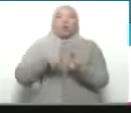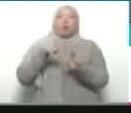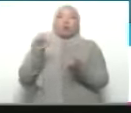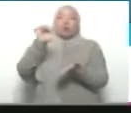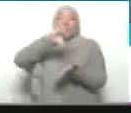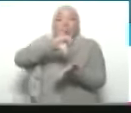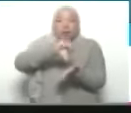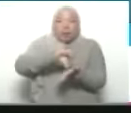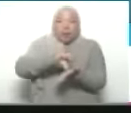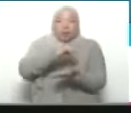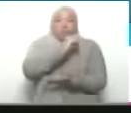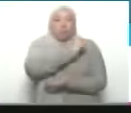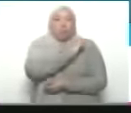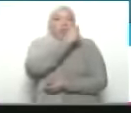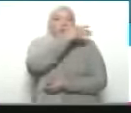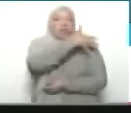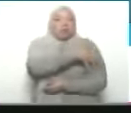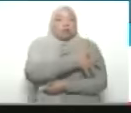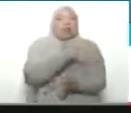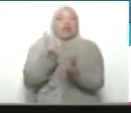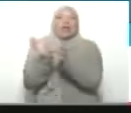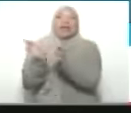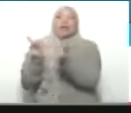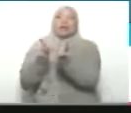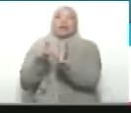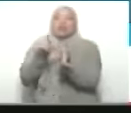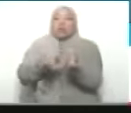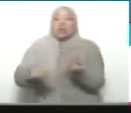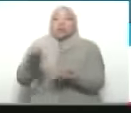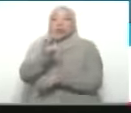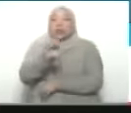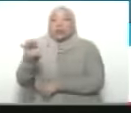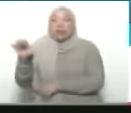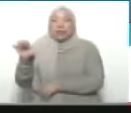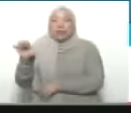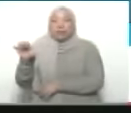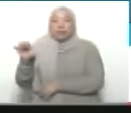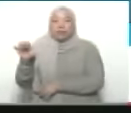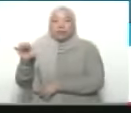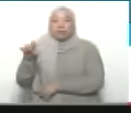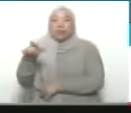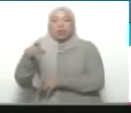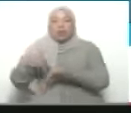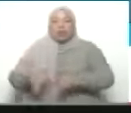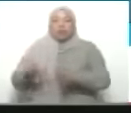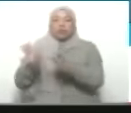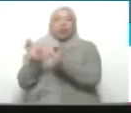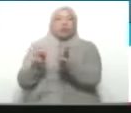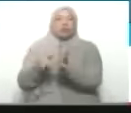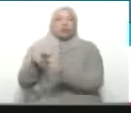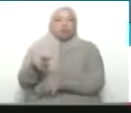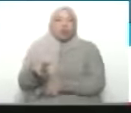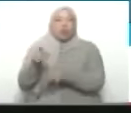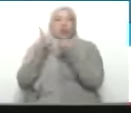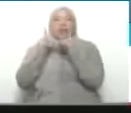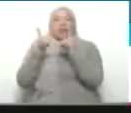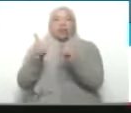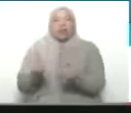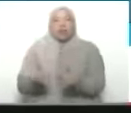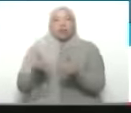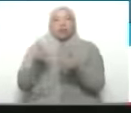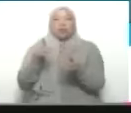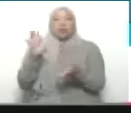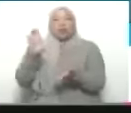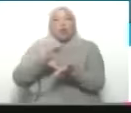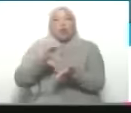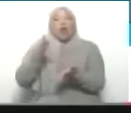capital del estado palestina a Jerusalén del Este. Desde ese momento, esa decisión de Naciones